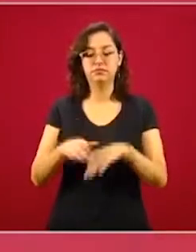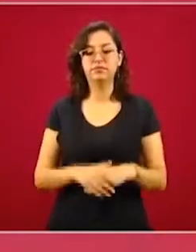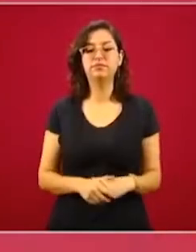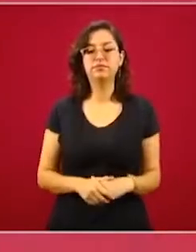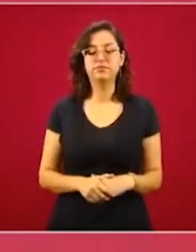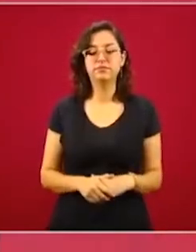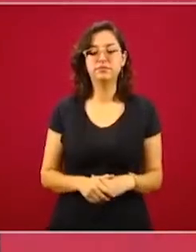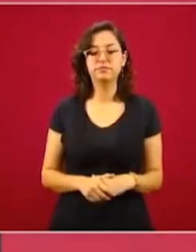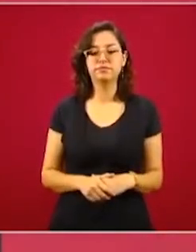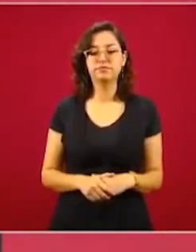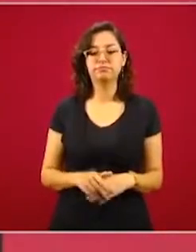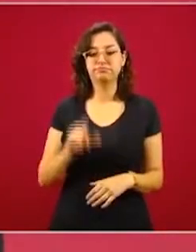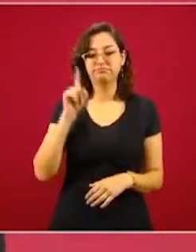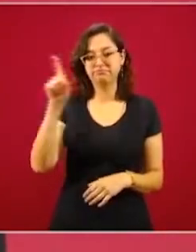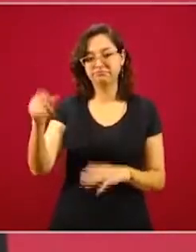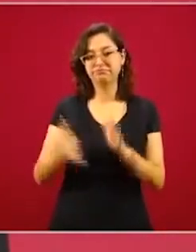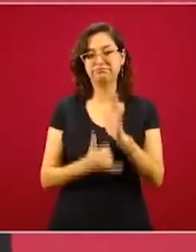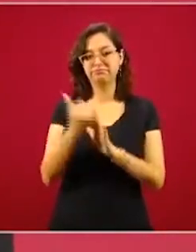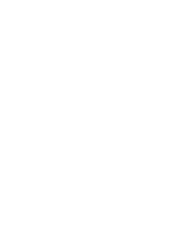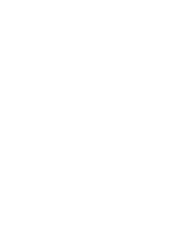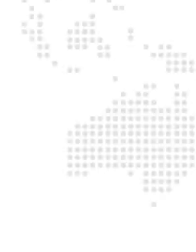en el sureste.